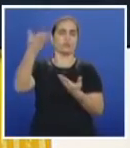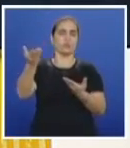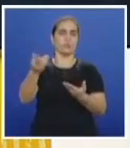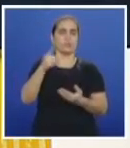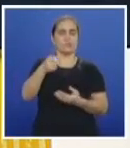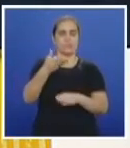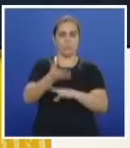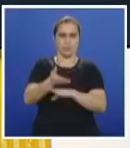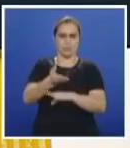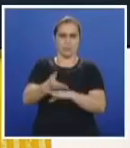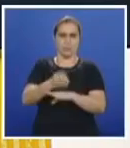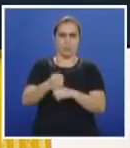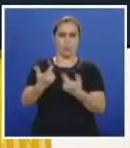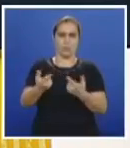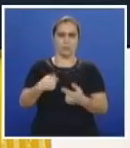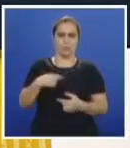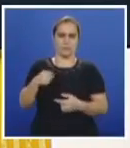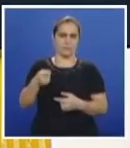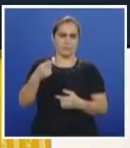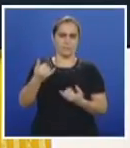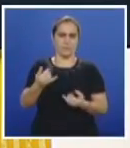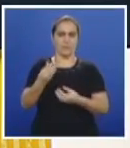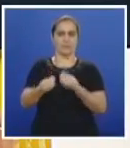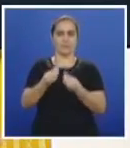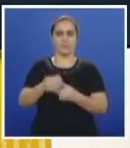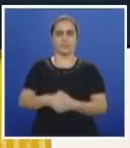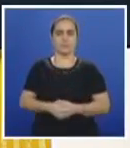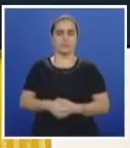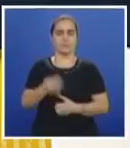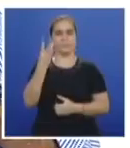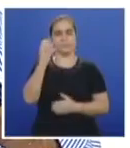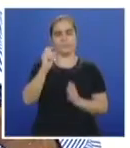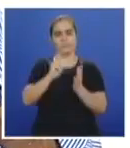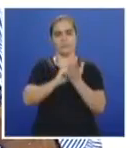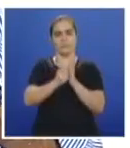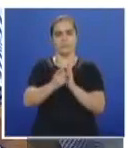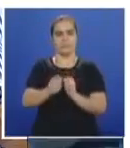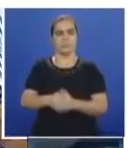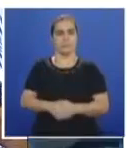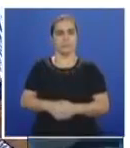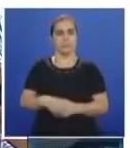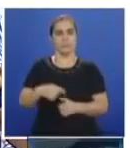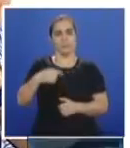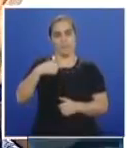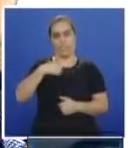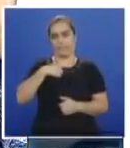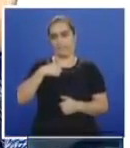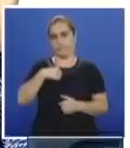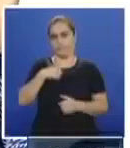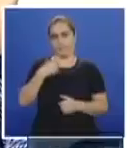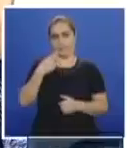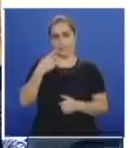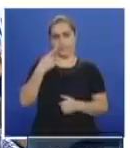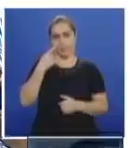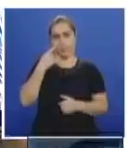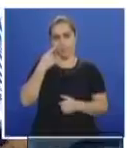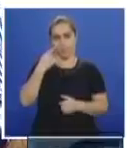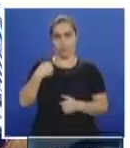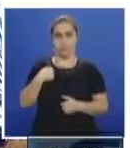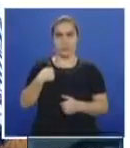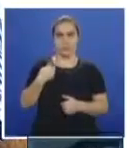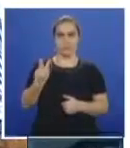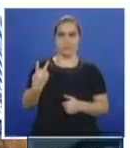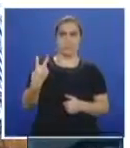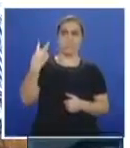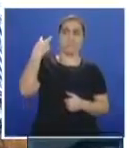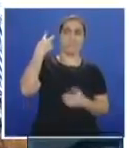serían las propuestas o en qué hay que pensar por lo pronto? 30 segundos. A ver, yo soy enemigo de mirar hacia atrás y de criticar